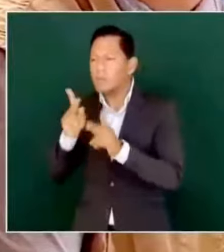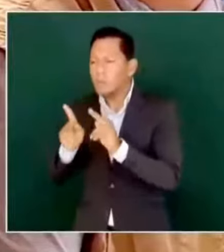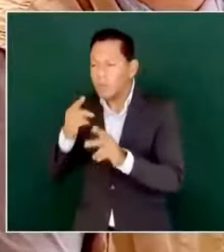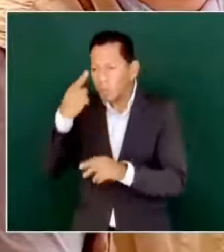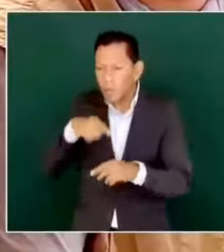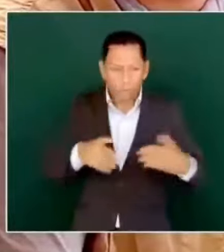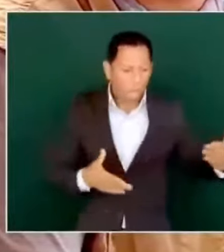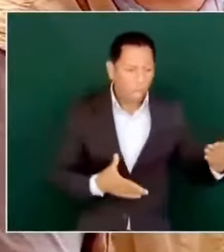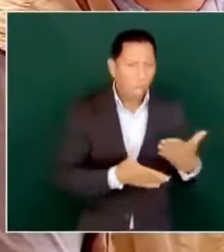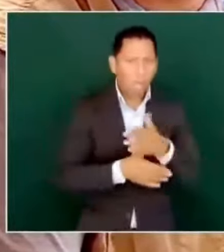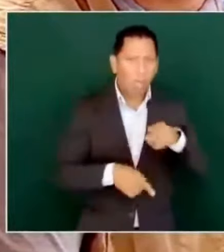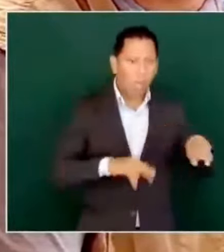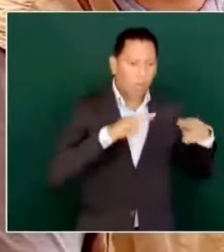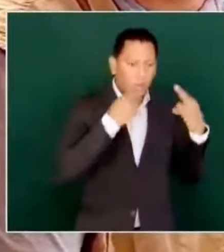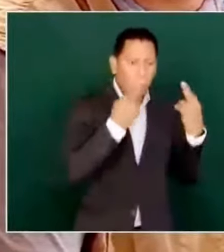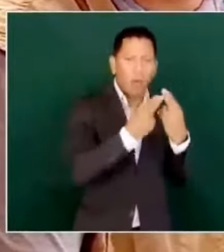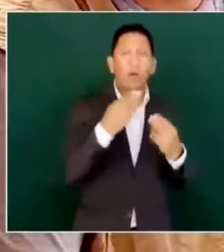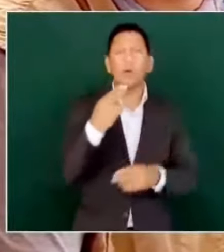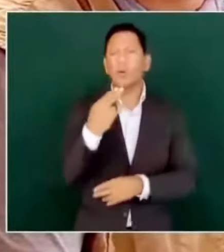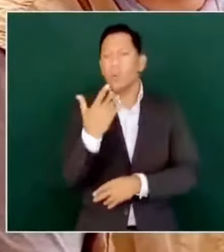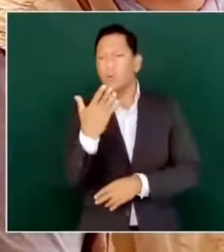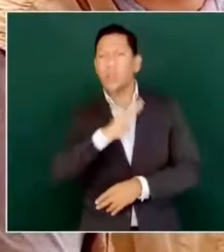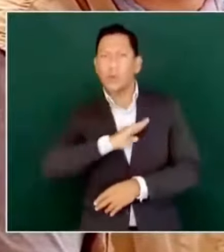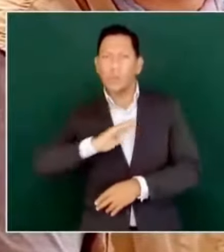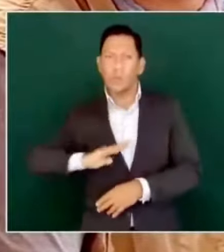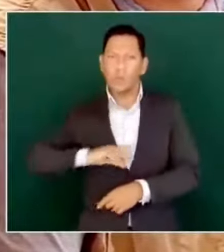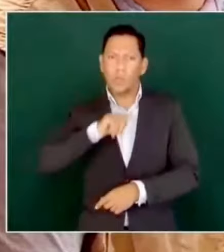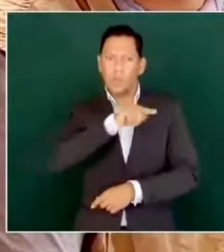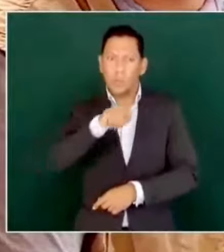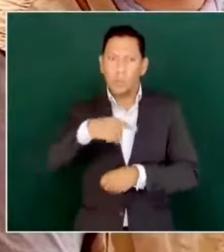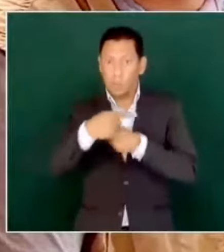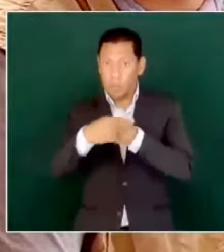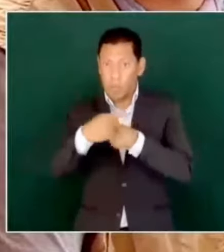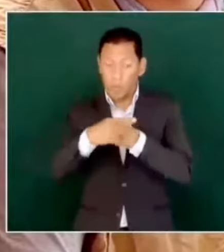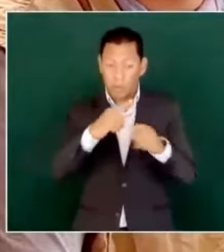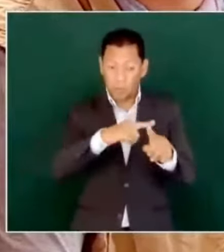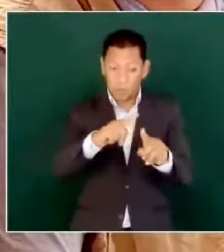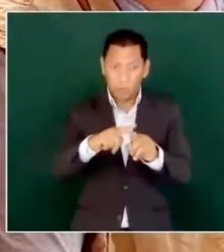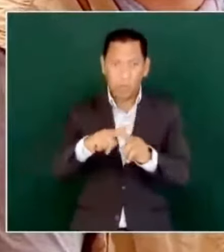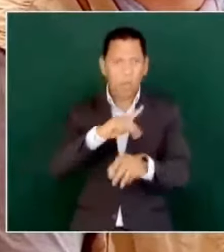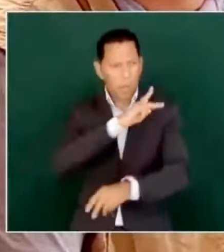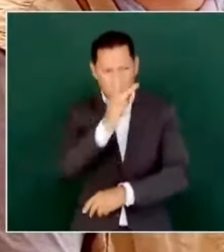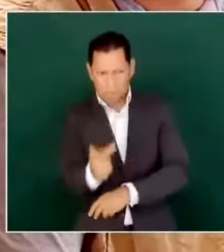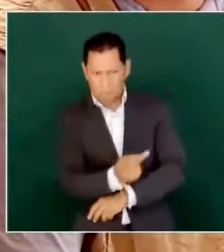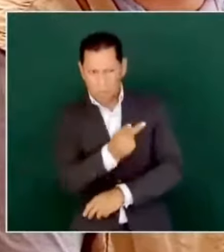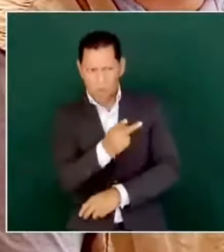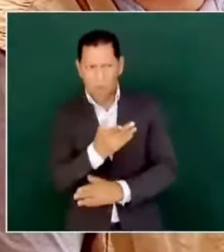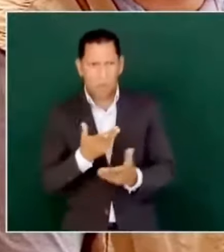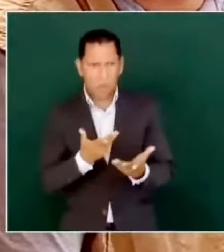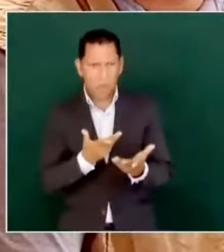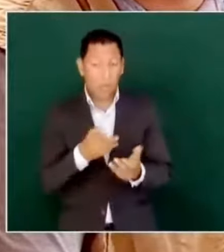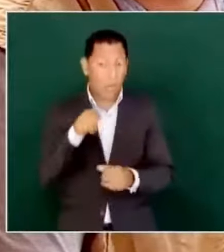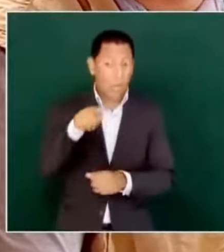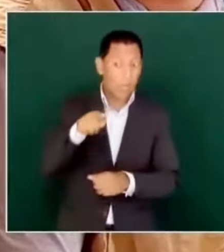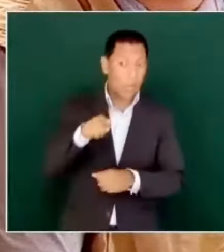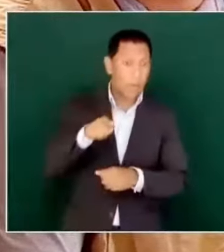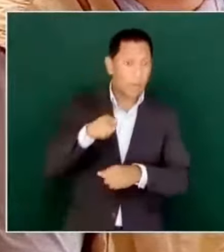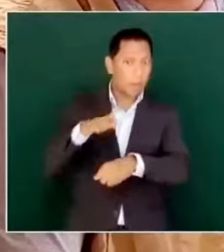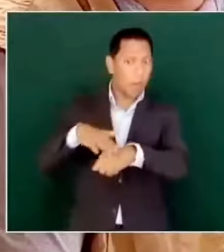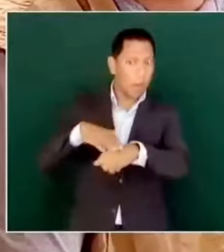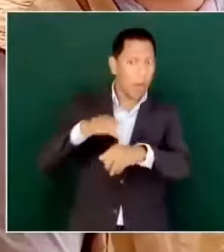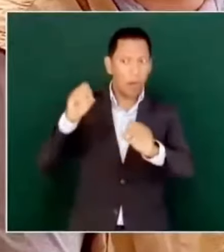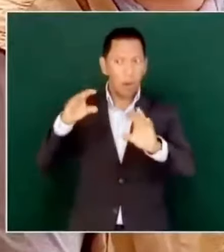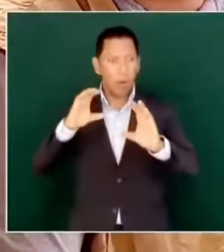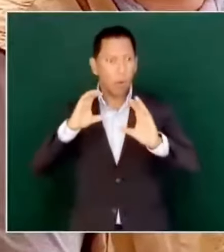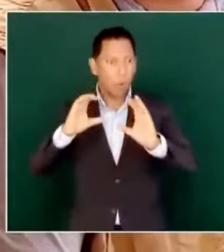Ella hablaba de estos 50 municipios, por lo pronto, que son los más peligrosos. Preguntarle si esos serían los focos rojos de